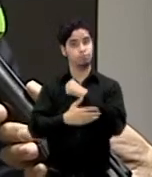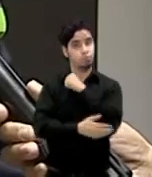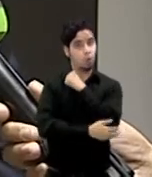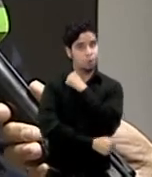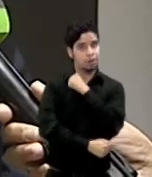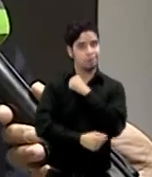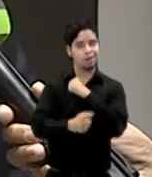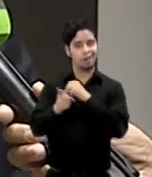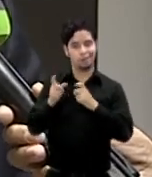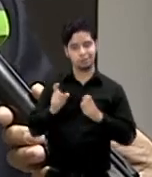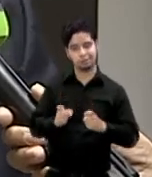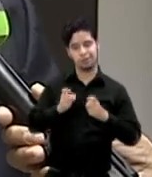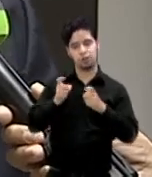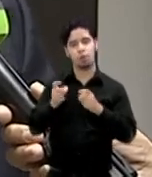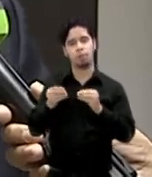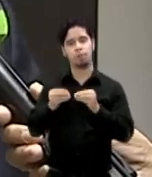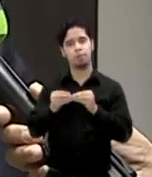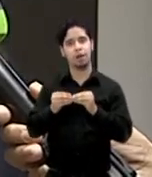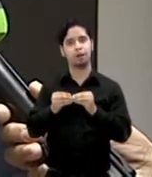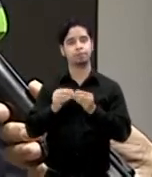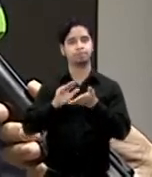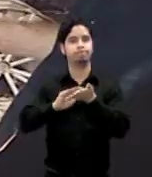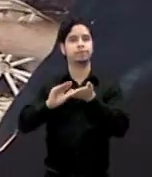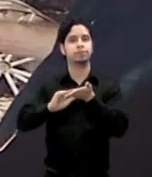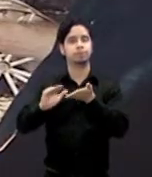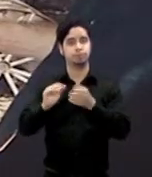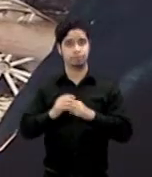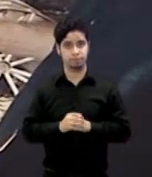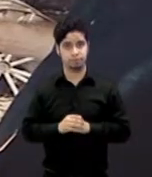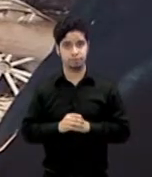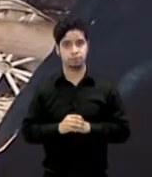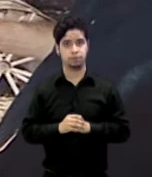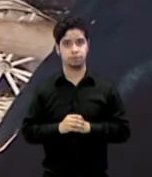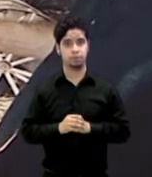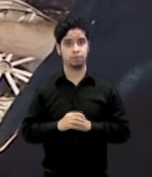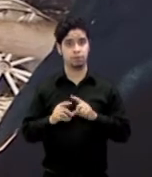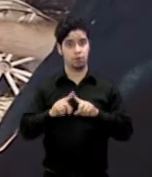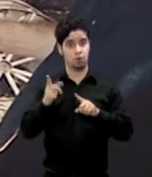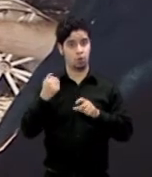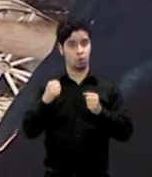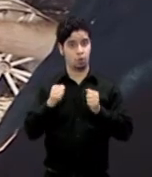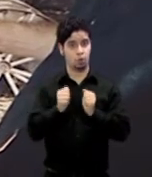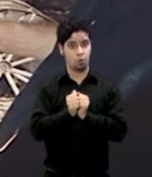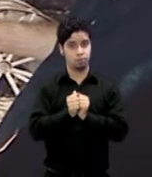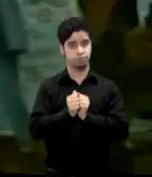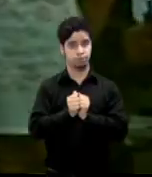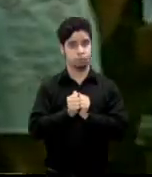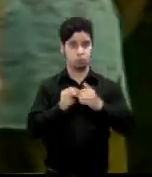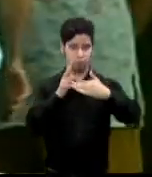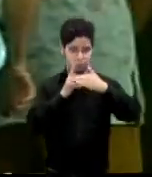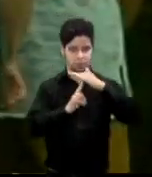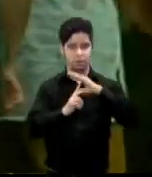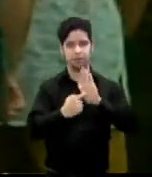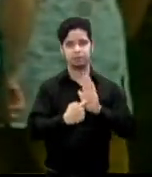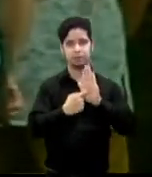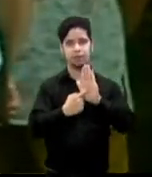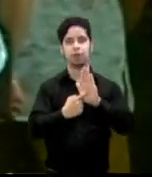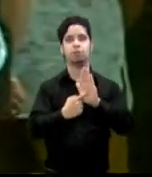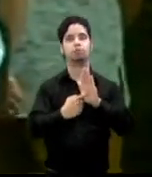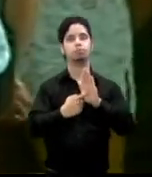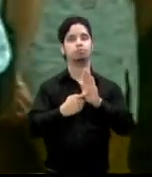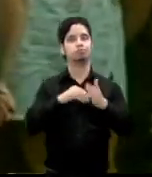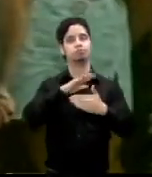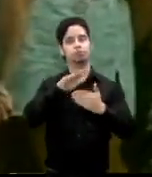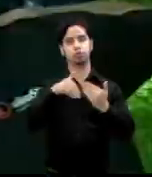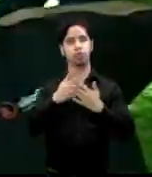módico es una larga trayectoria la de molina casanova que con humildad enseña a todos sus experiencias profesionales con el